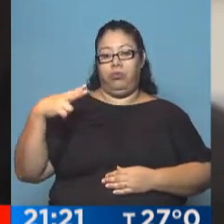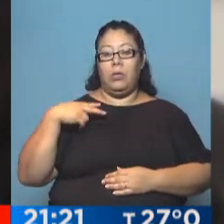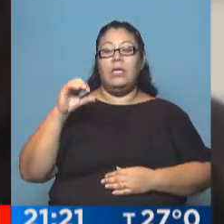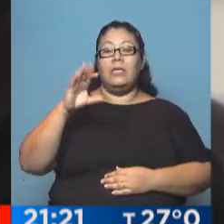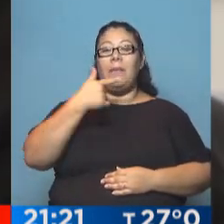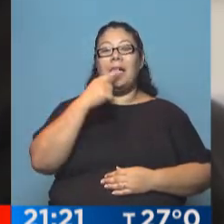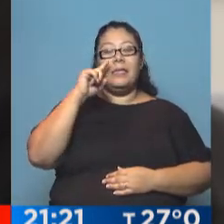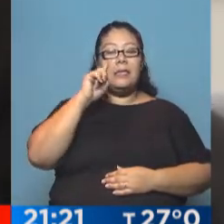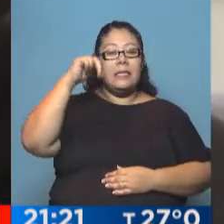Singer.